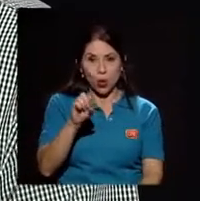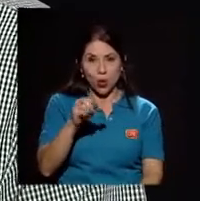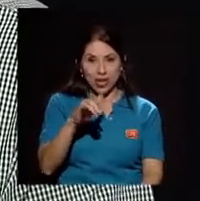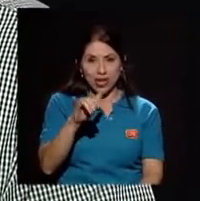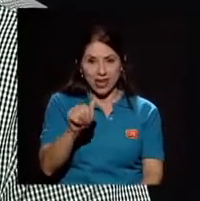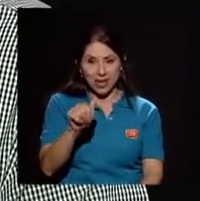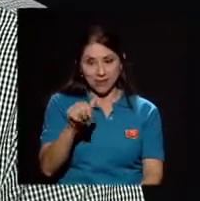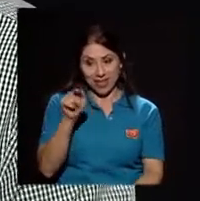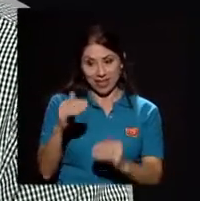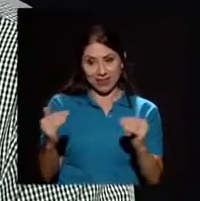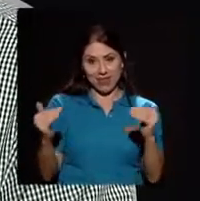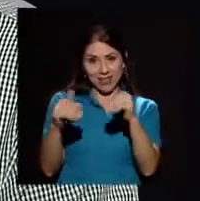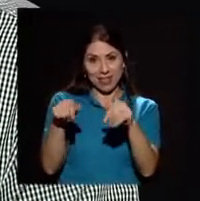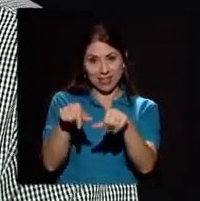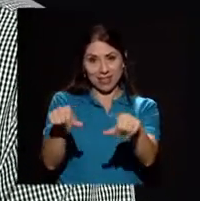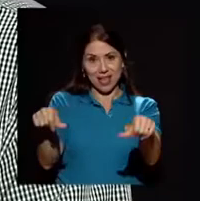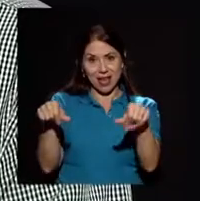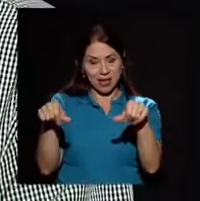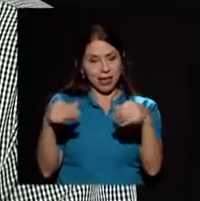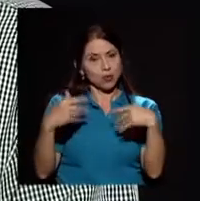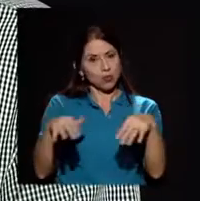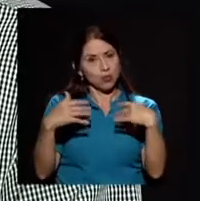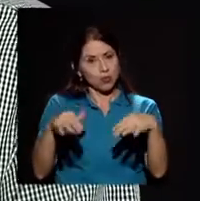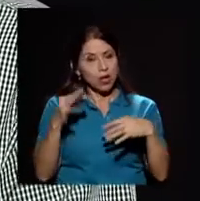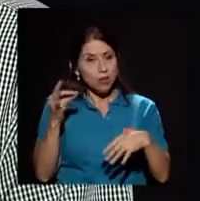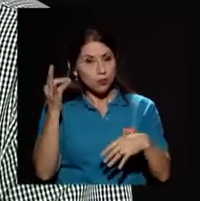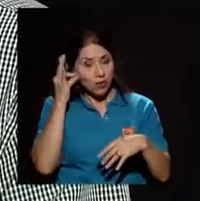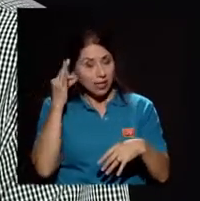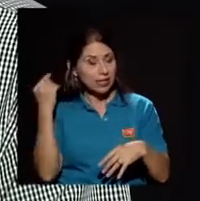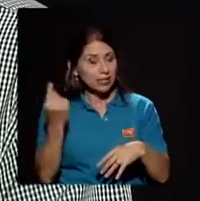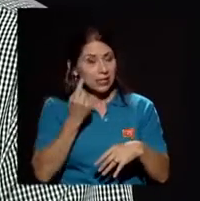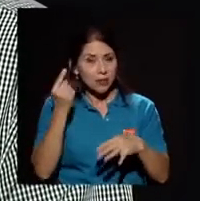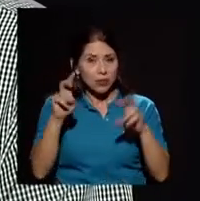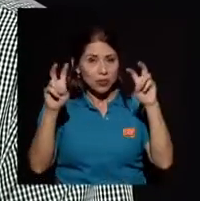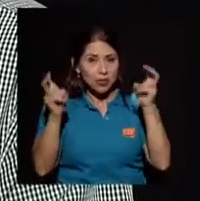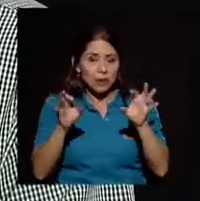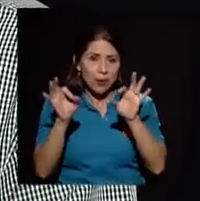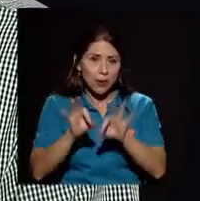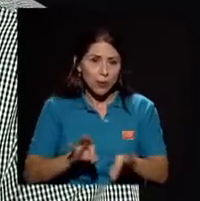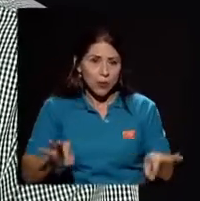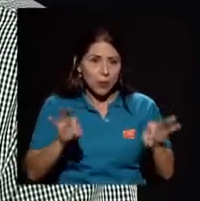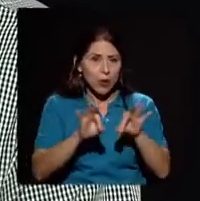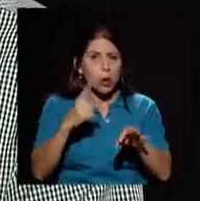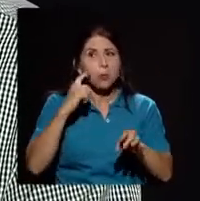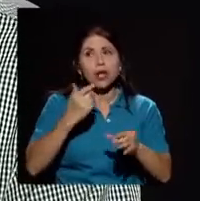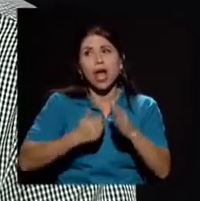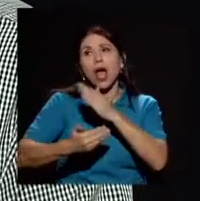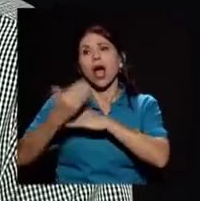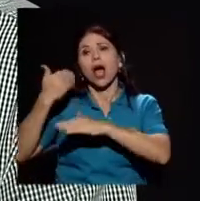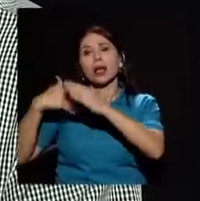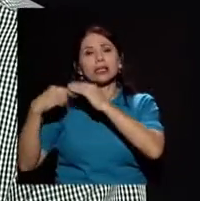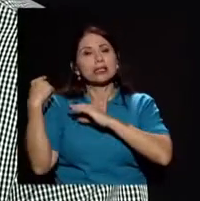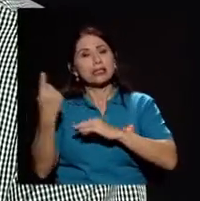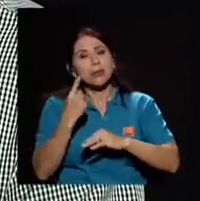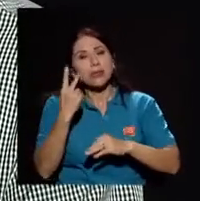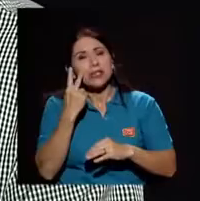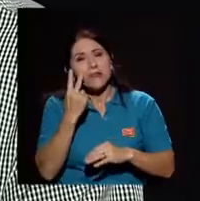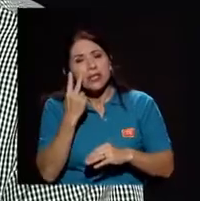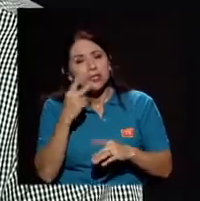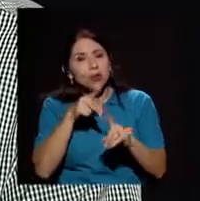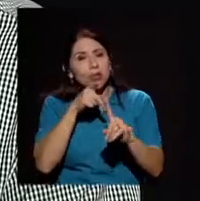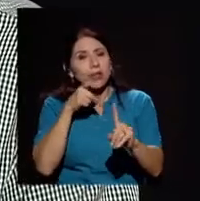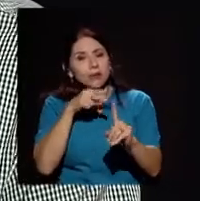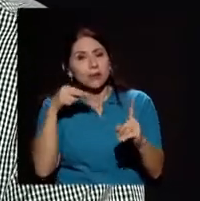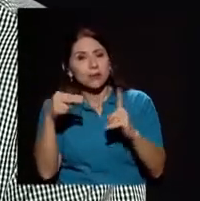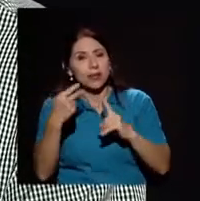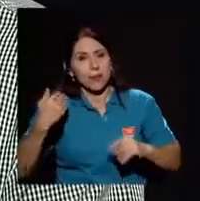la parte de las mujeres siempre ha sido un tema muy masculino, el hecho, o se ha visto mucho desde la masculinidad, el hecho